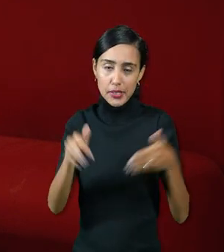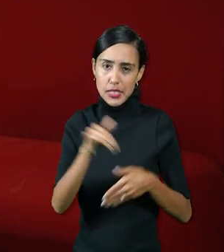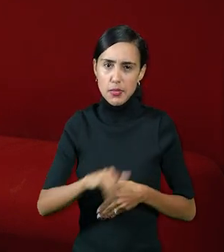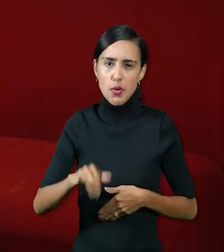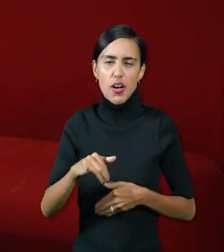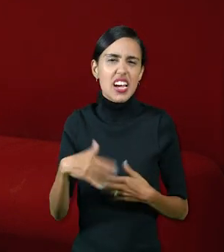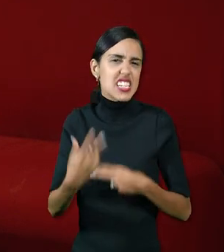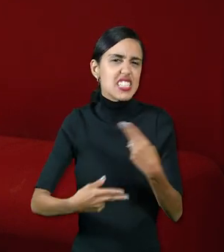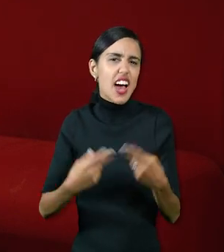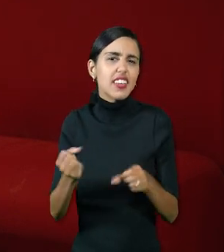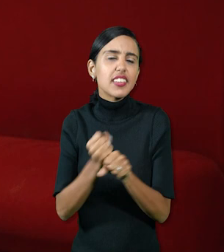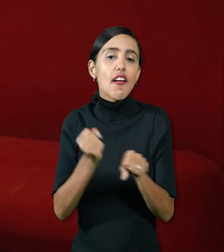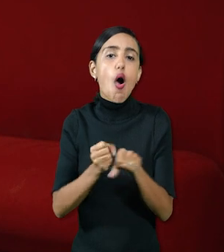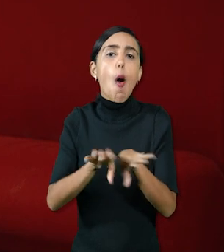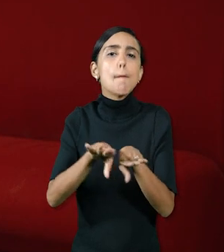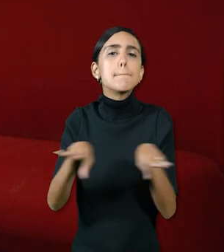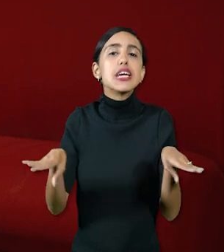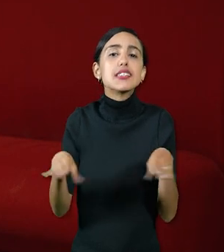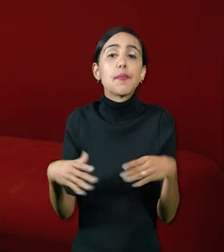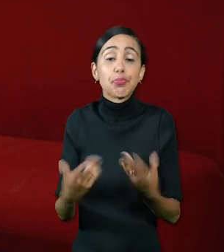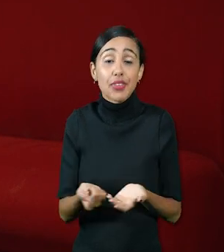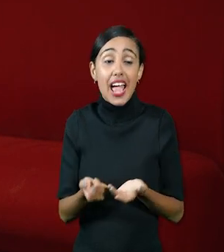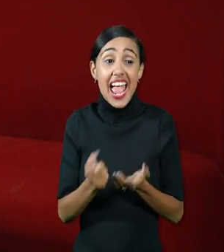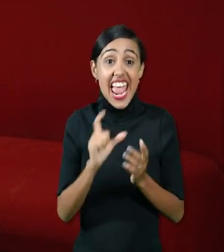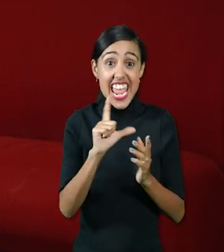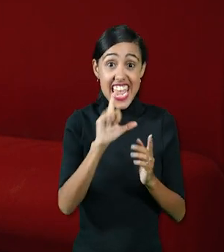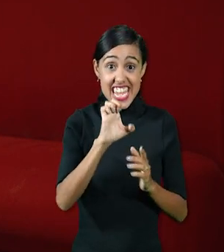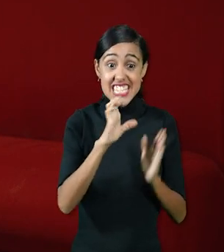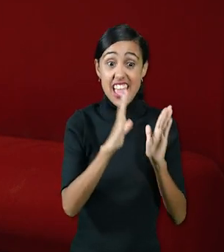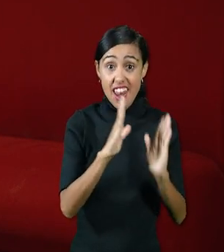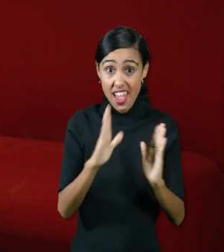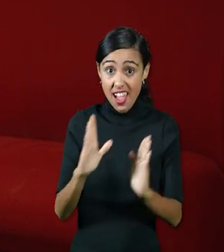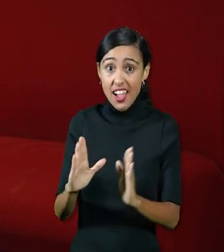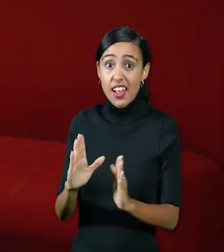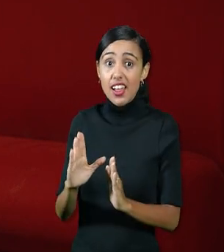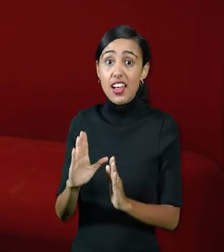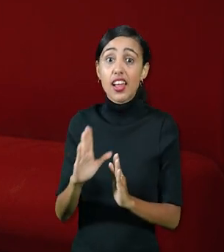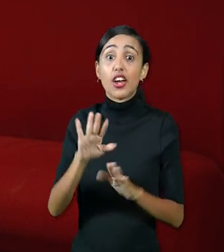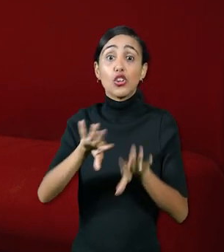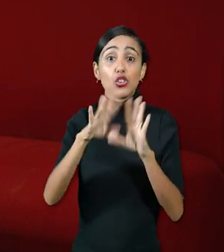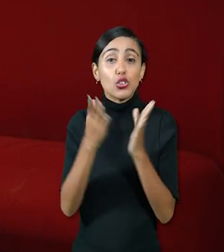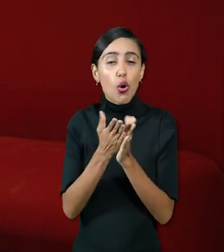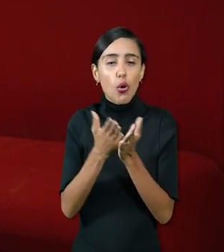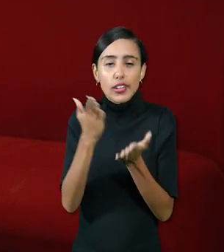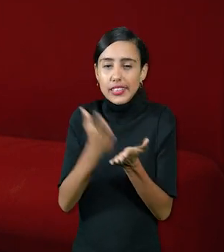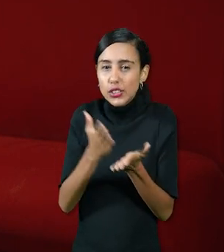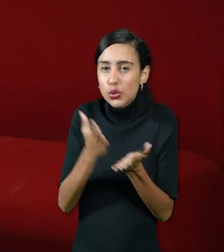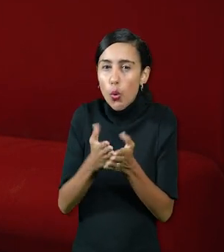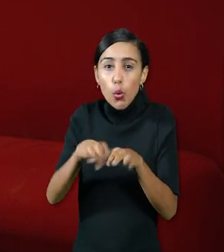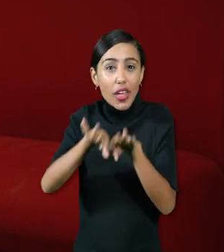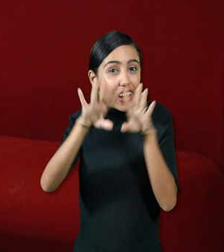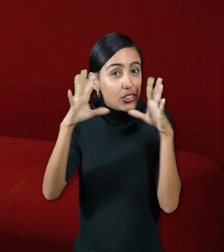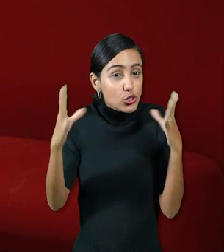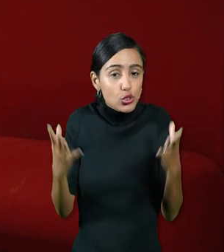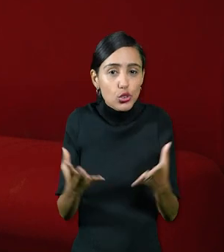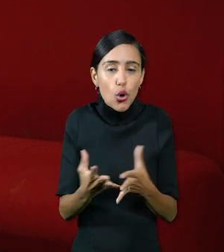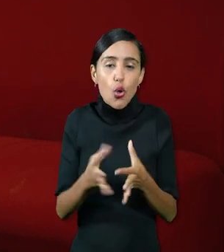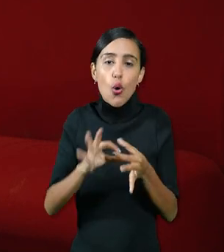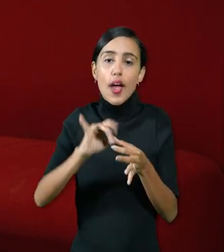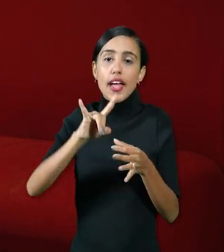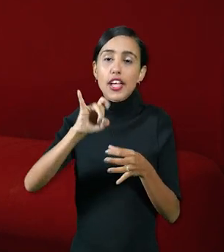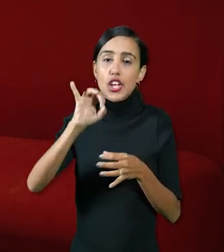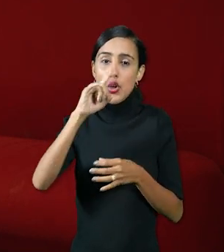de mesa? Bueno, se estudia escena por escena, sí, escena por escena se tiene que estudiar todo el guión